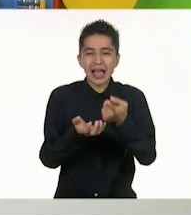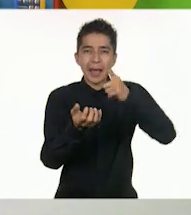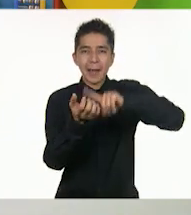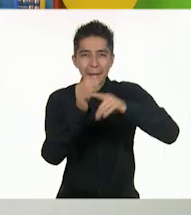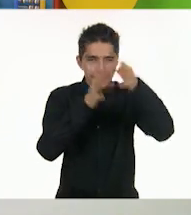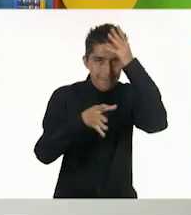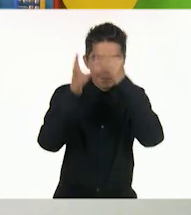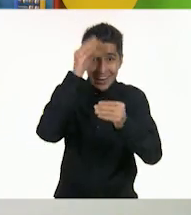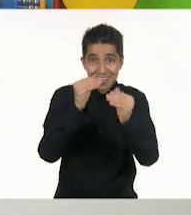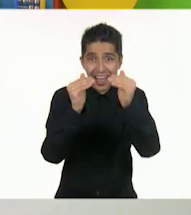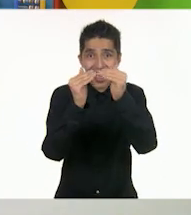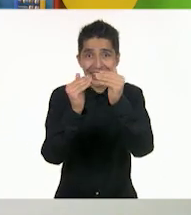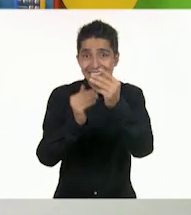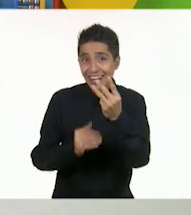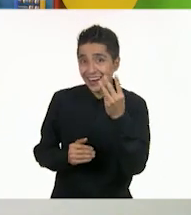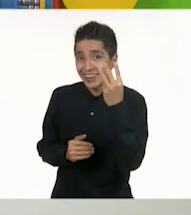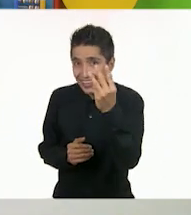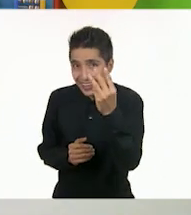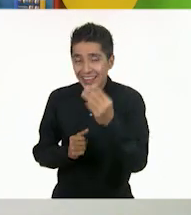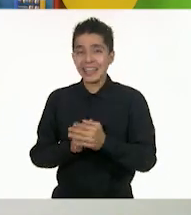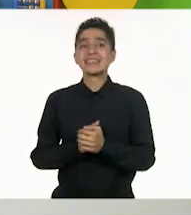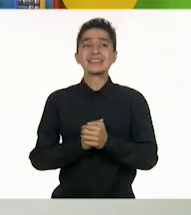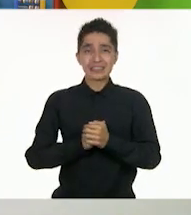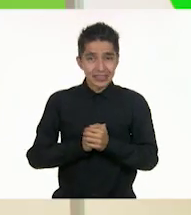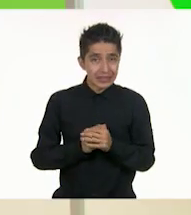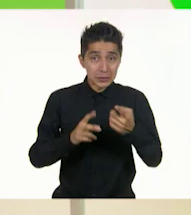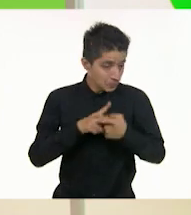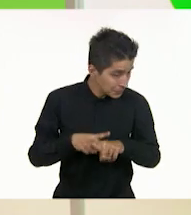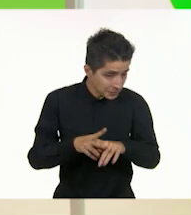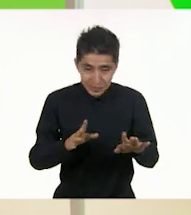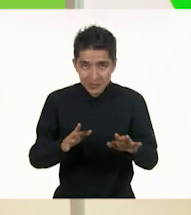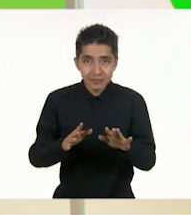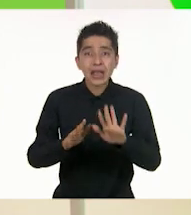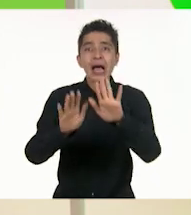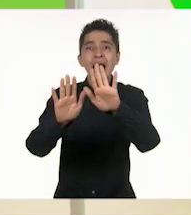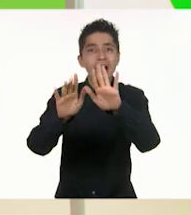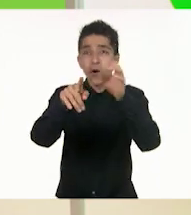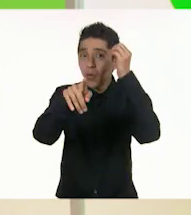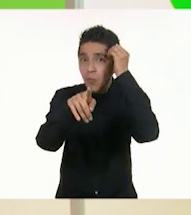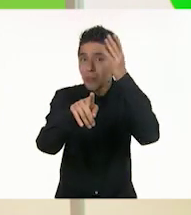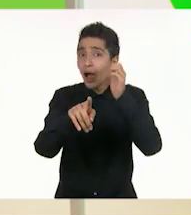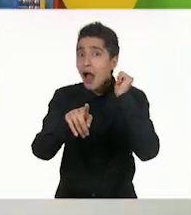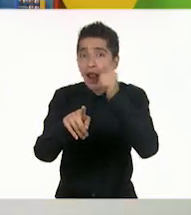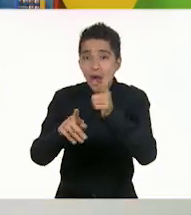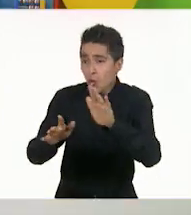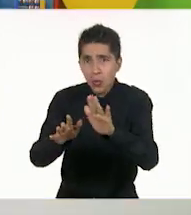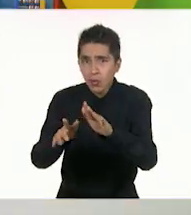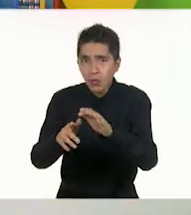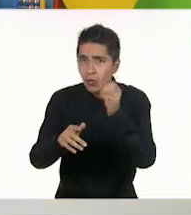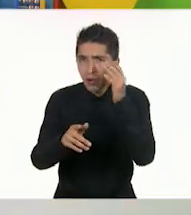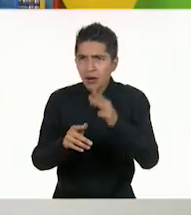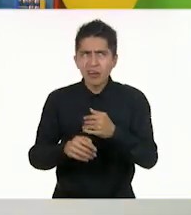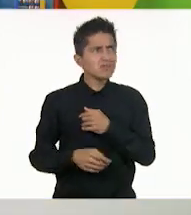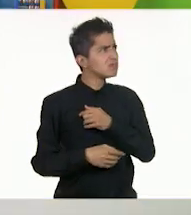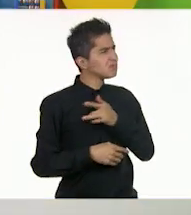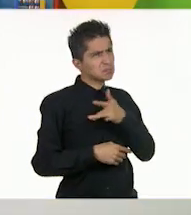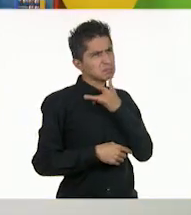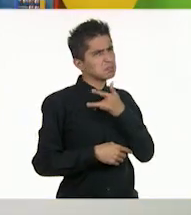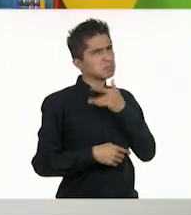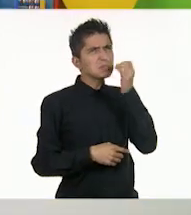Casa 3! ¿Iniciamos? Oye, ¿pero no se te olvida algo? ¿Se me olvida algo?